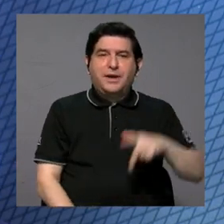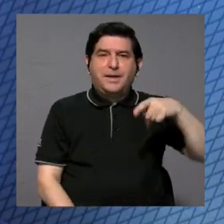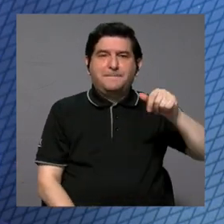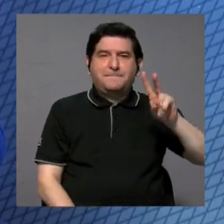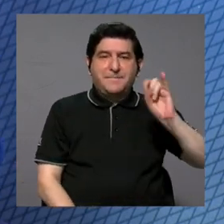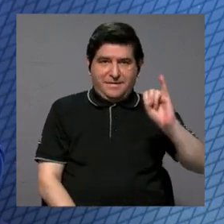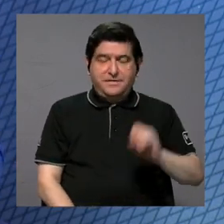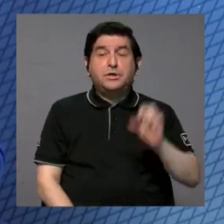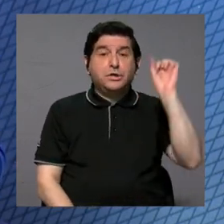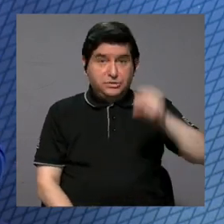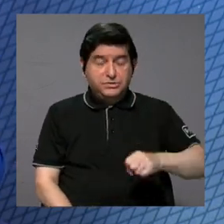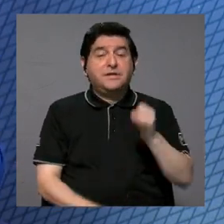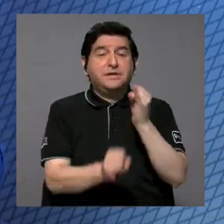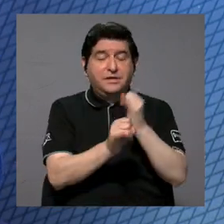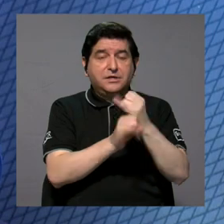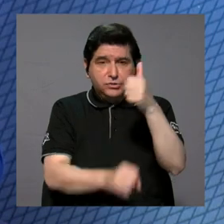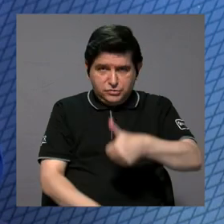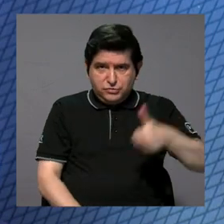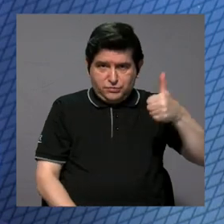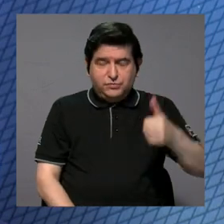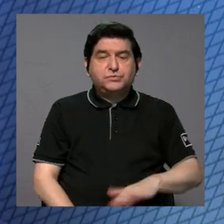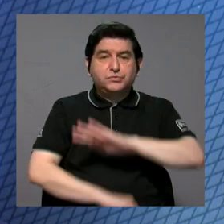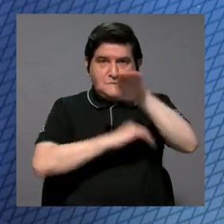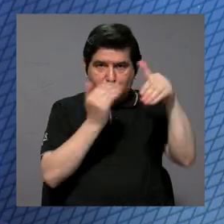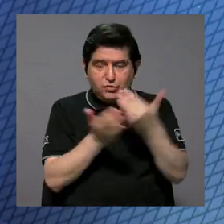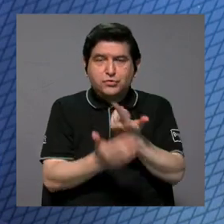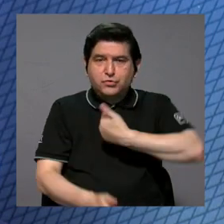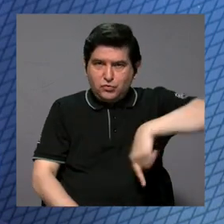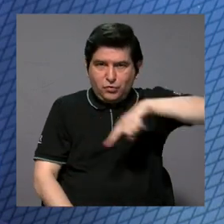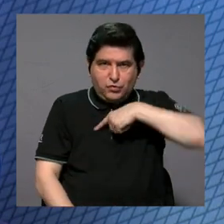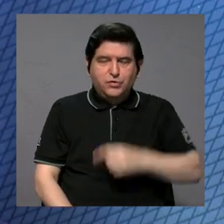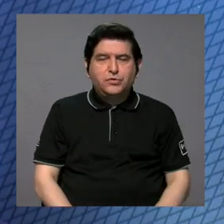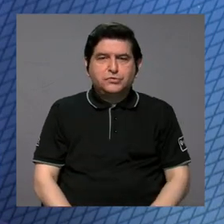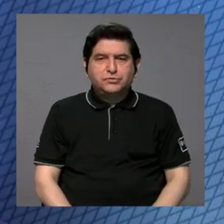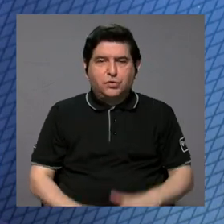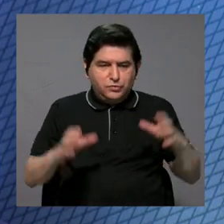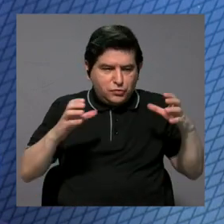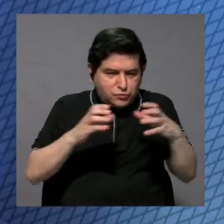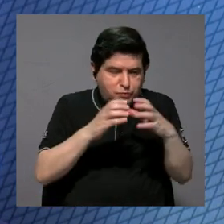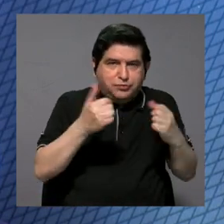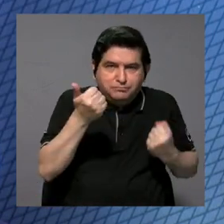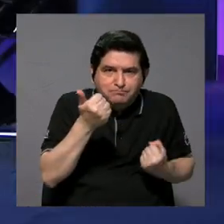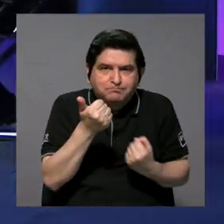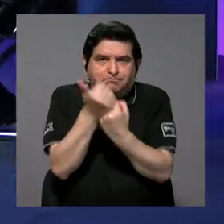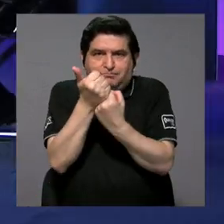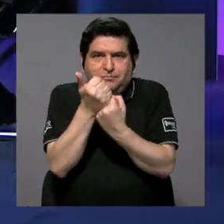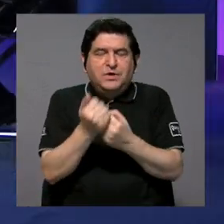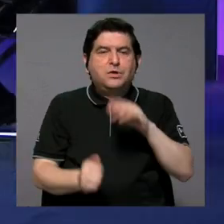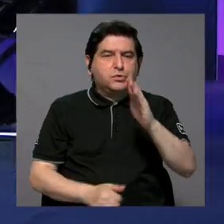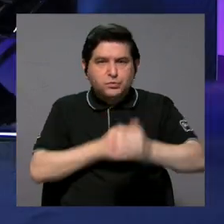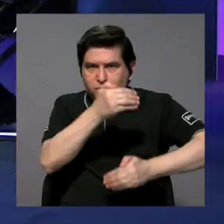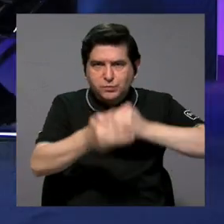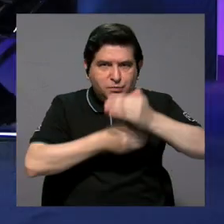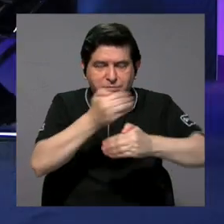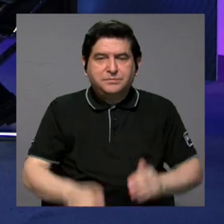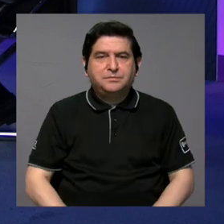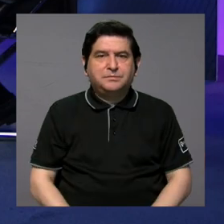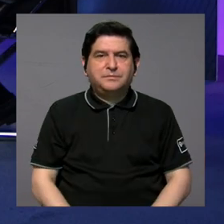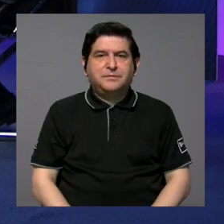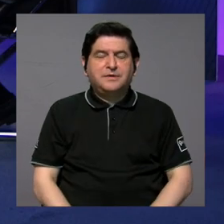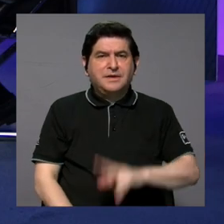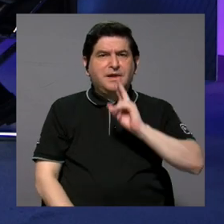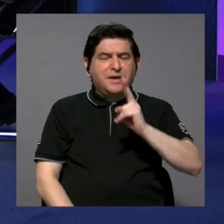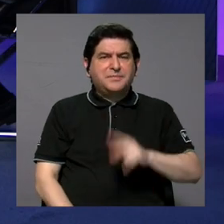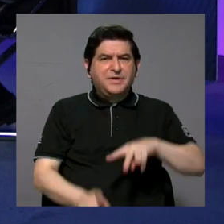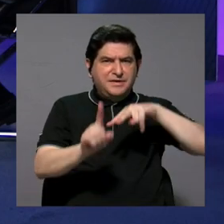patronato, que por supuesto es el ente rector, ¿verdad? Y todos nos aglutinamos en torno a apoyar sus instancias, ¿verdad? Sino que es